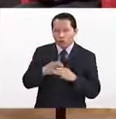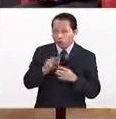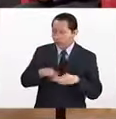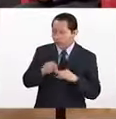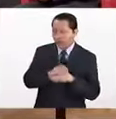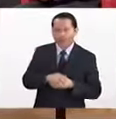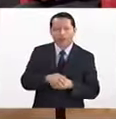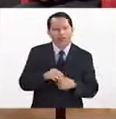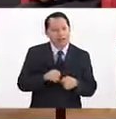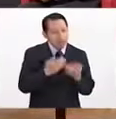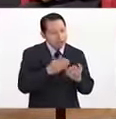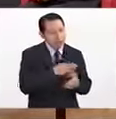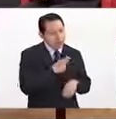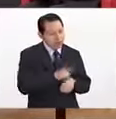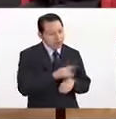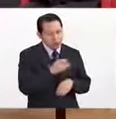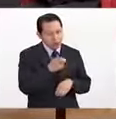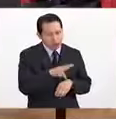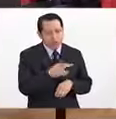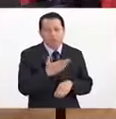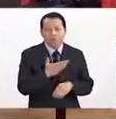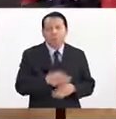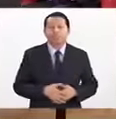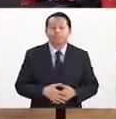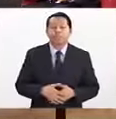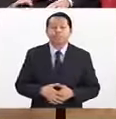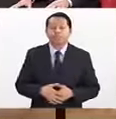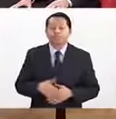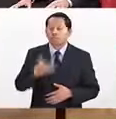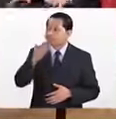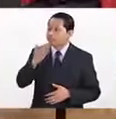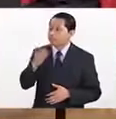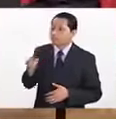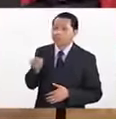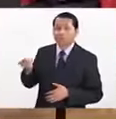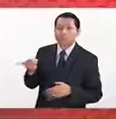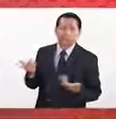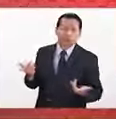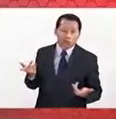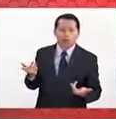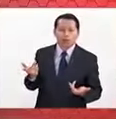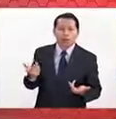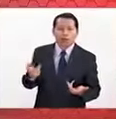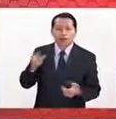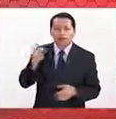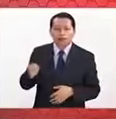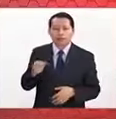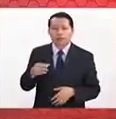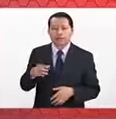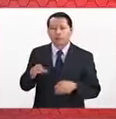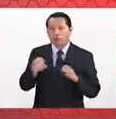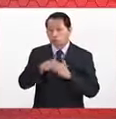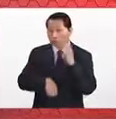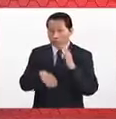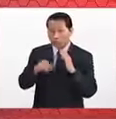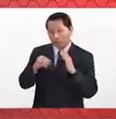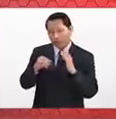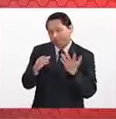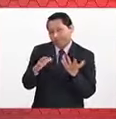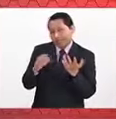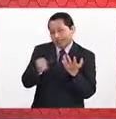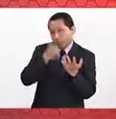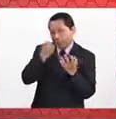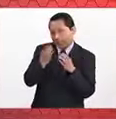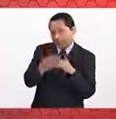Claro, buenos días, Omar. Buenos días, muchísimas gracias. Pues díganos, ¿desde qué perspectiva aborda una institución tan importante, tan